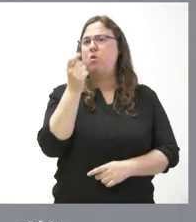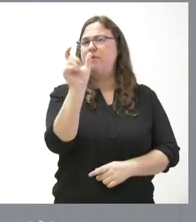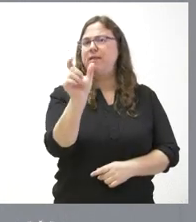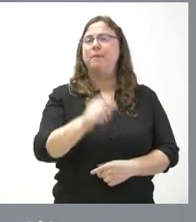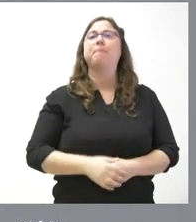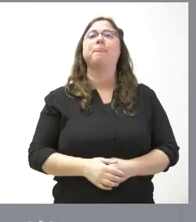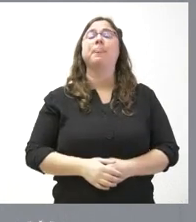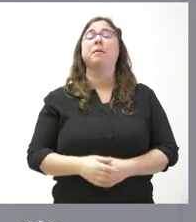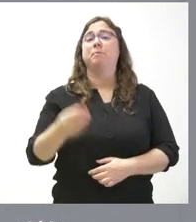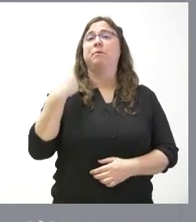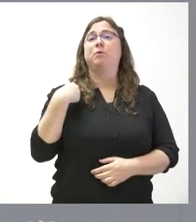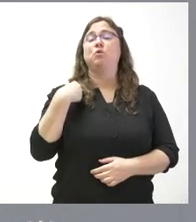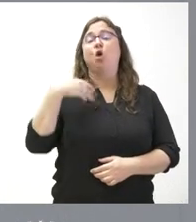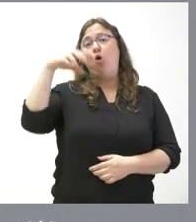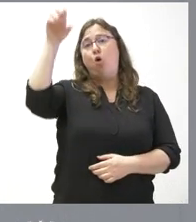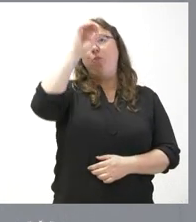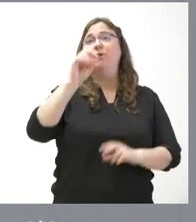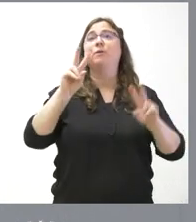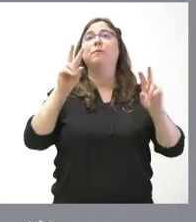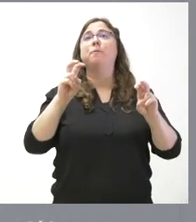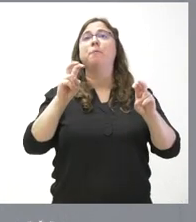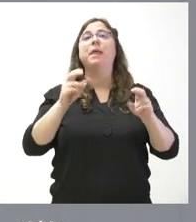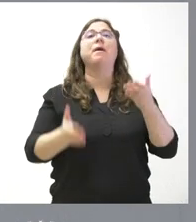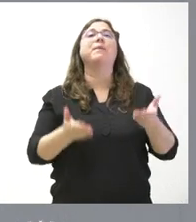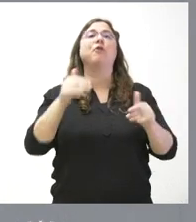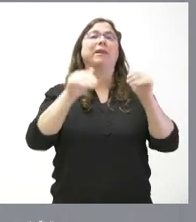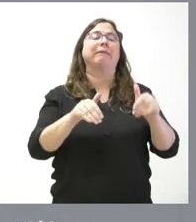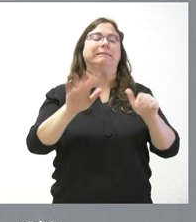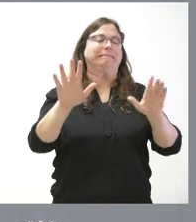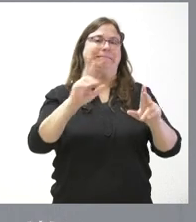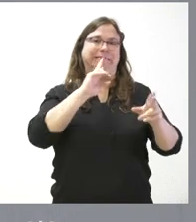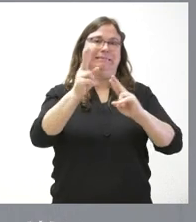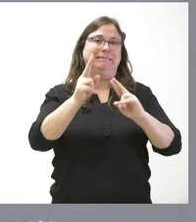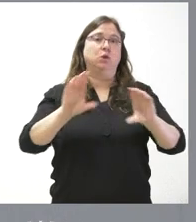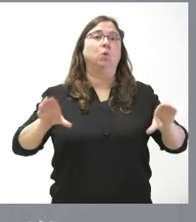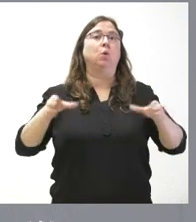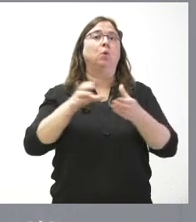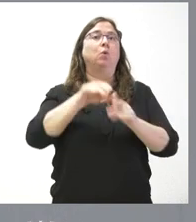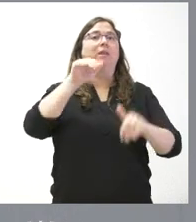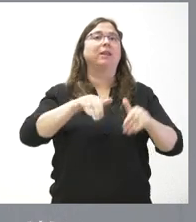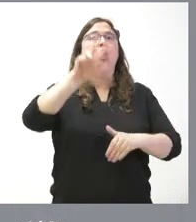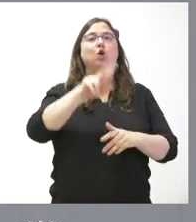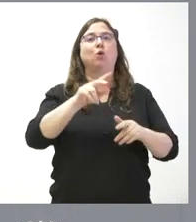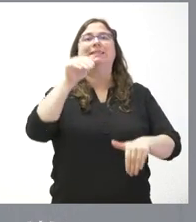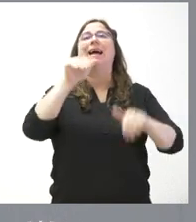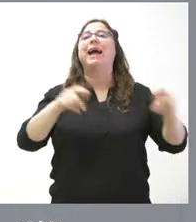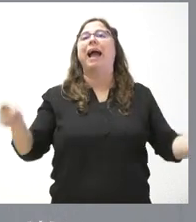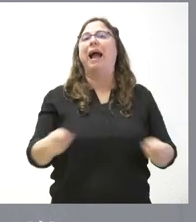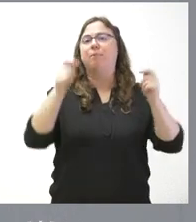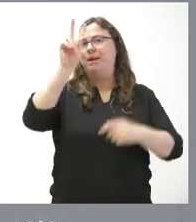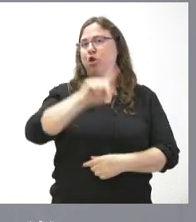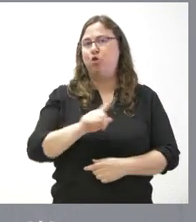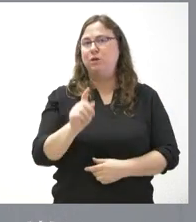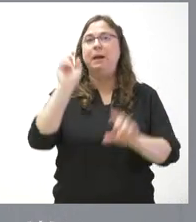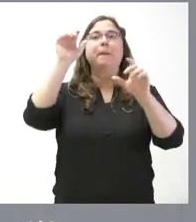pregunto si es una valoración sobre la convocatoria de las elecciones. Le tengo que decir que la Junta de Castellón no está en campaña electoral, no participa de la